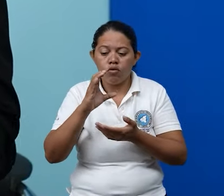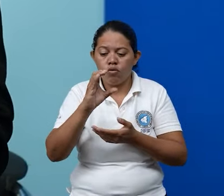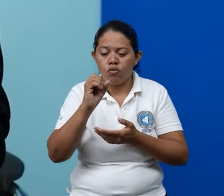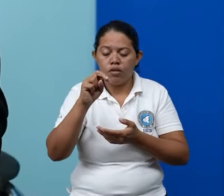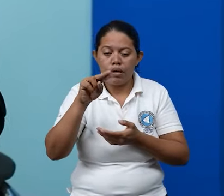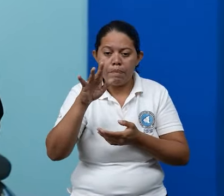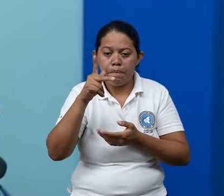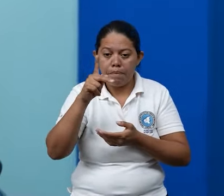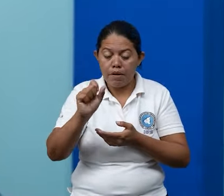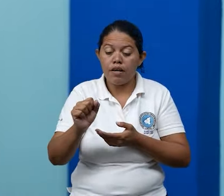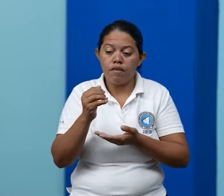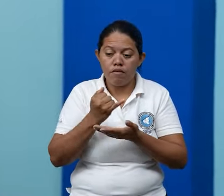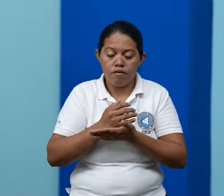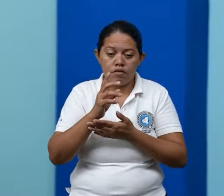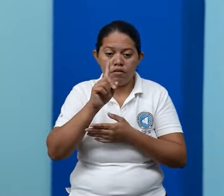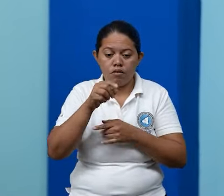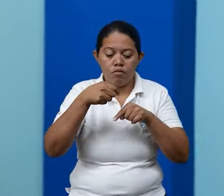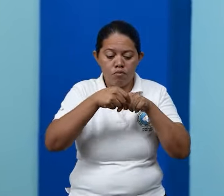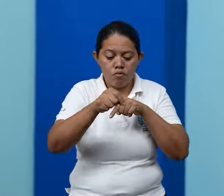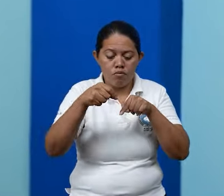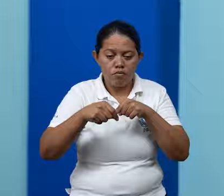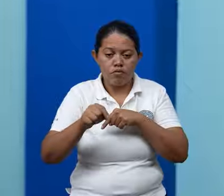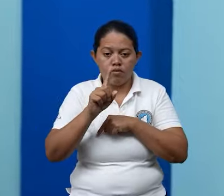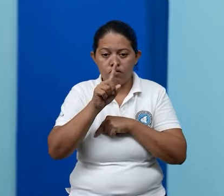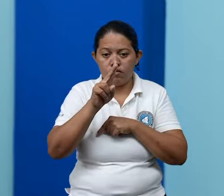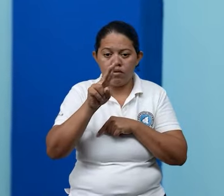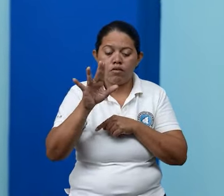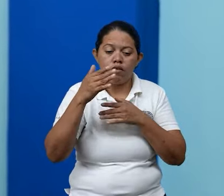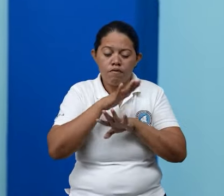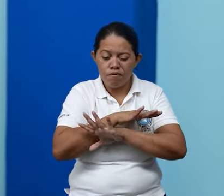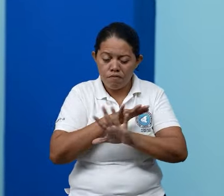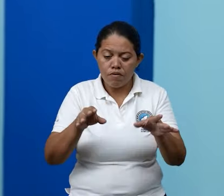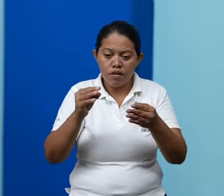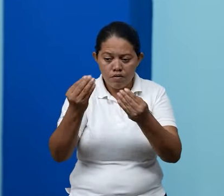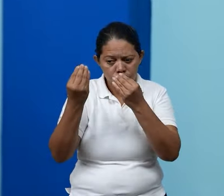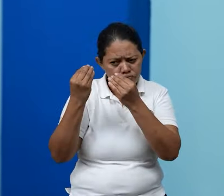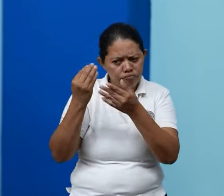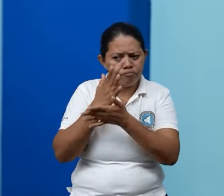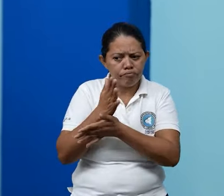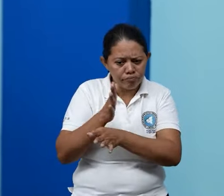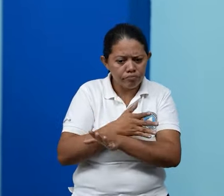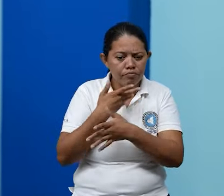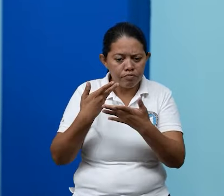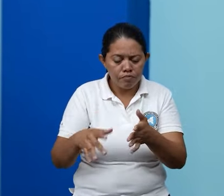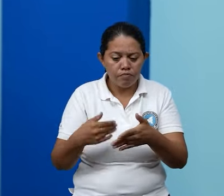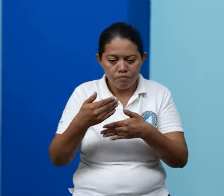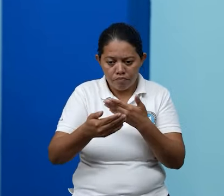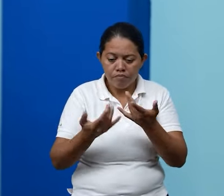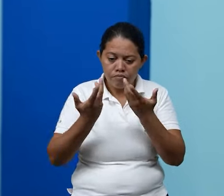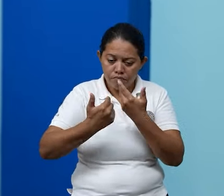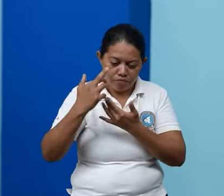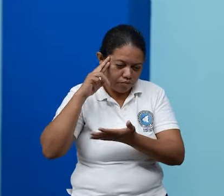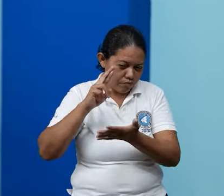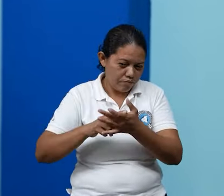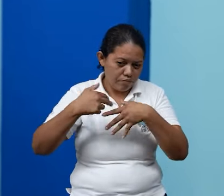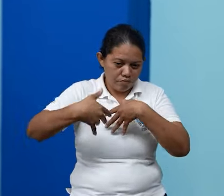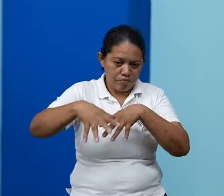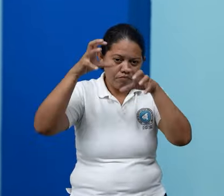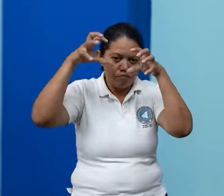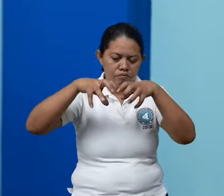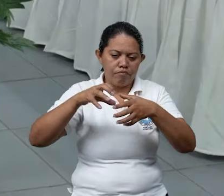de los 153 municipios del país a fin de preparar las condiciones para la temporada lluviosa.